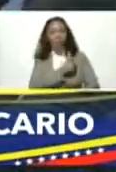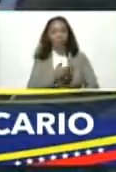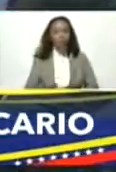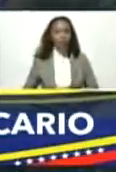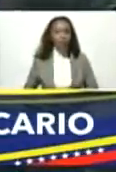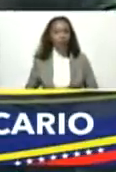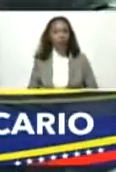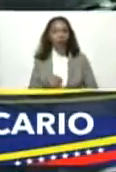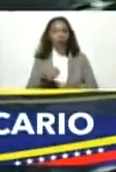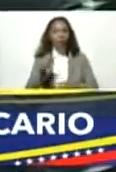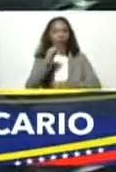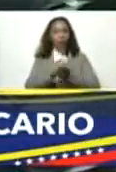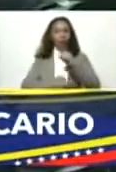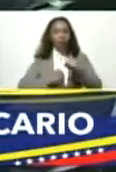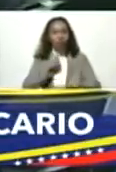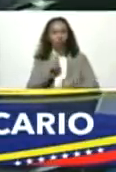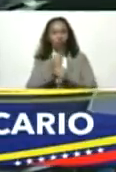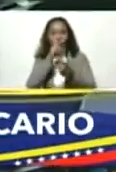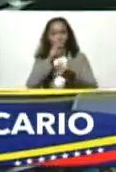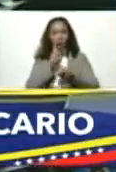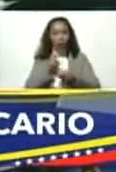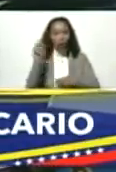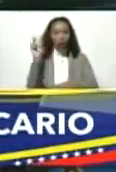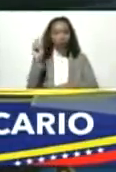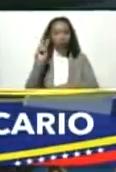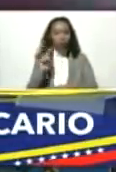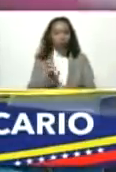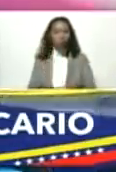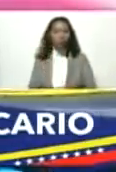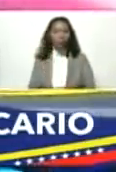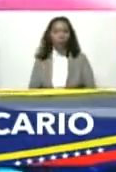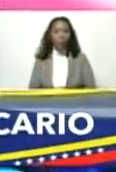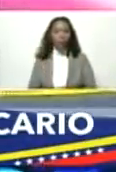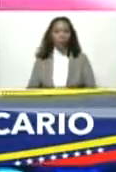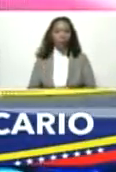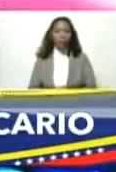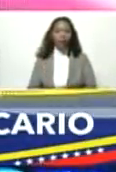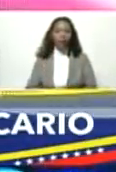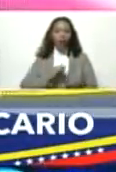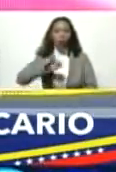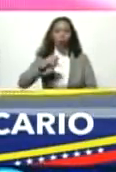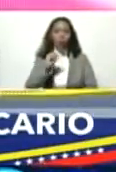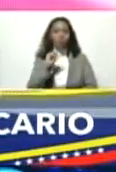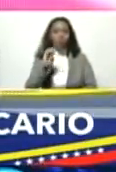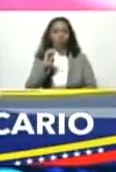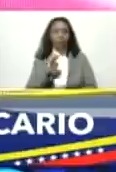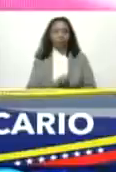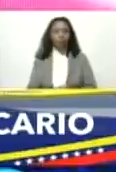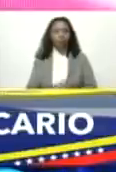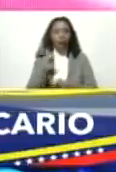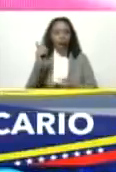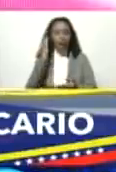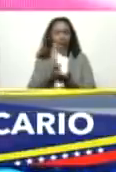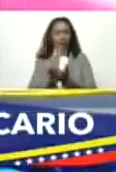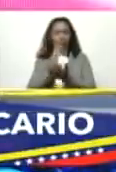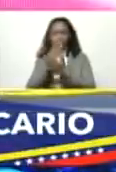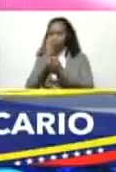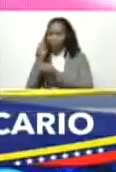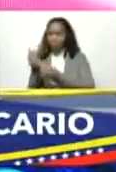de la Asociación Bancaria de Venezuela don José María Nogueroles siempre bienvenido